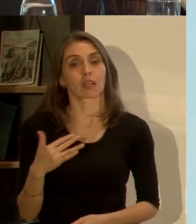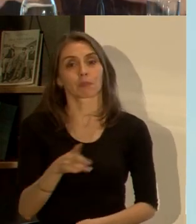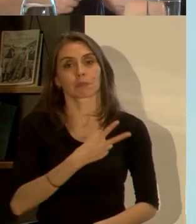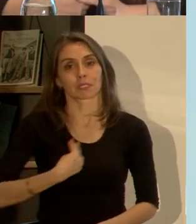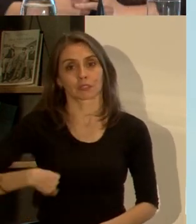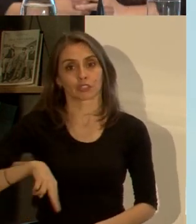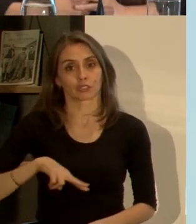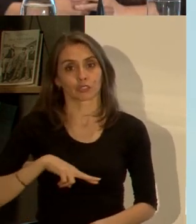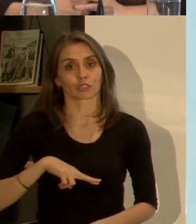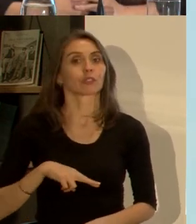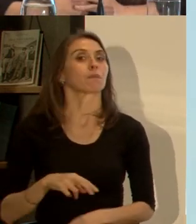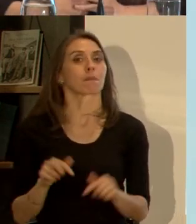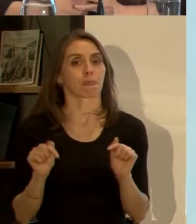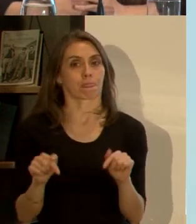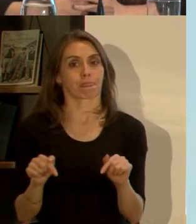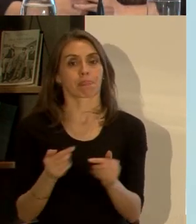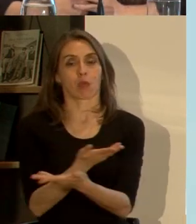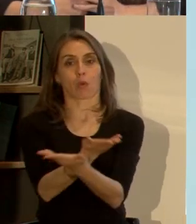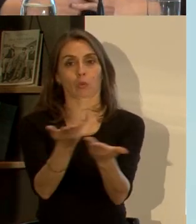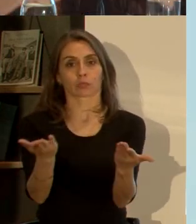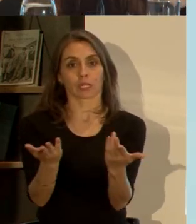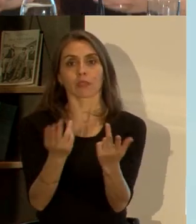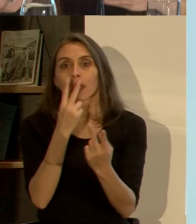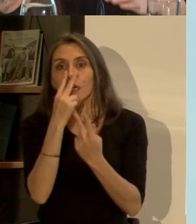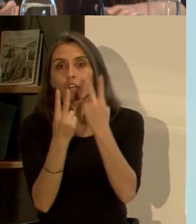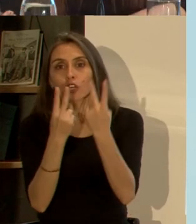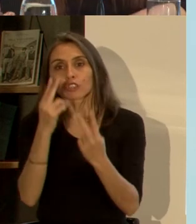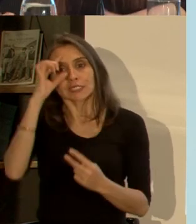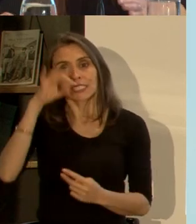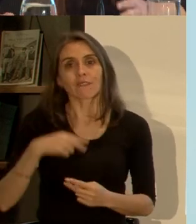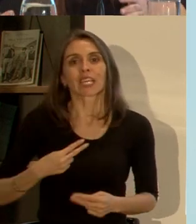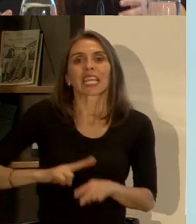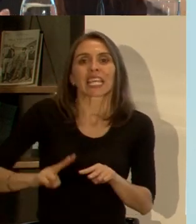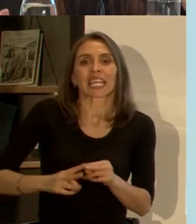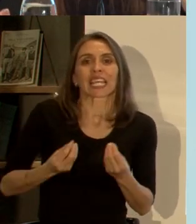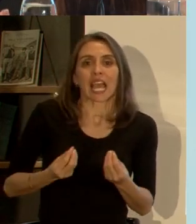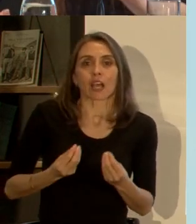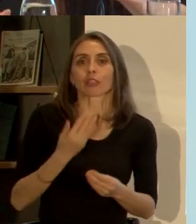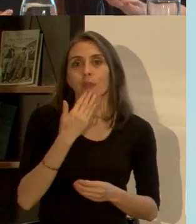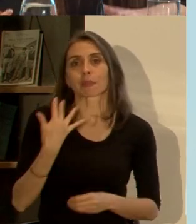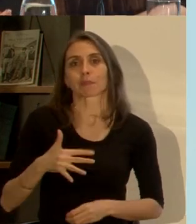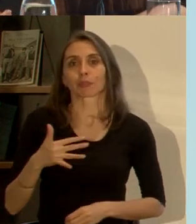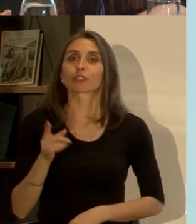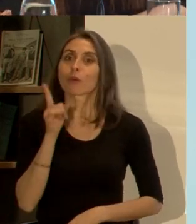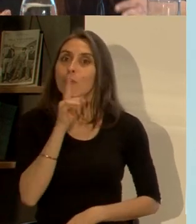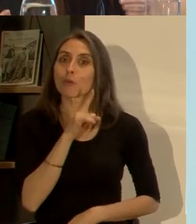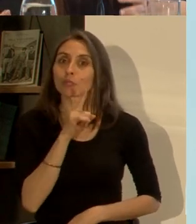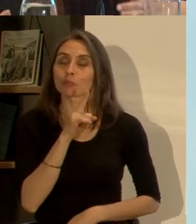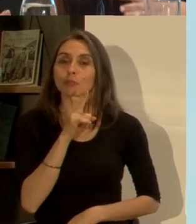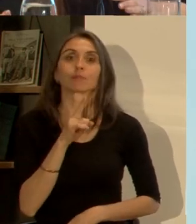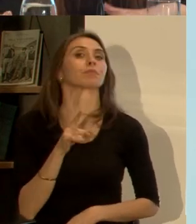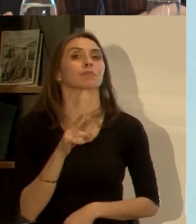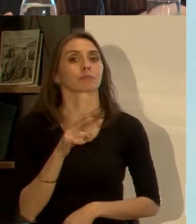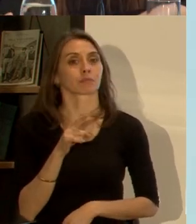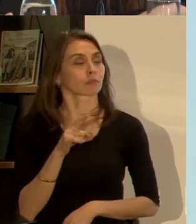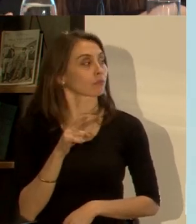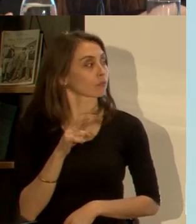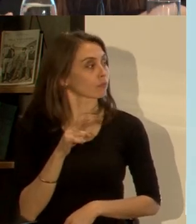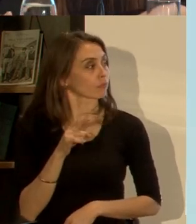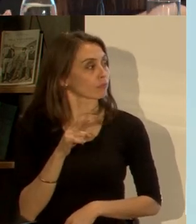nosotros de hecho esta instancia donde ustedes puedan conocer y saber lo que estamos haciendo también por último fortalecemos